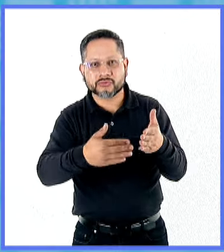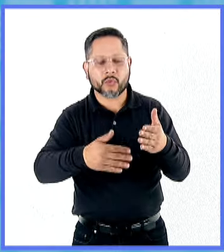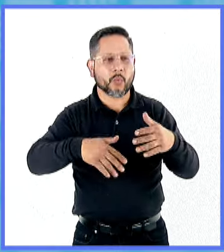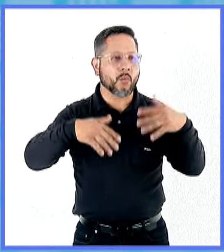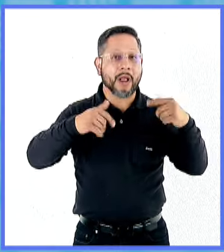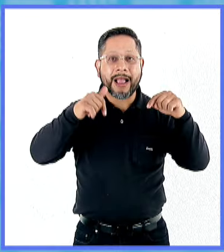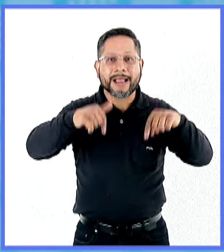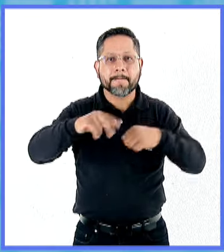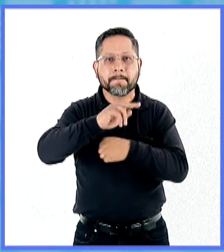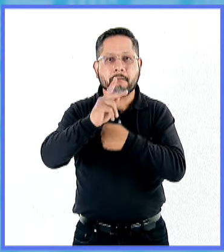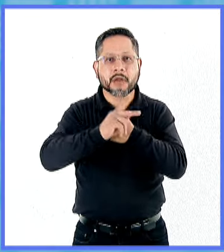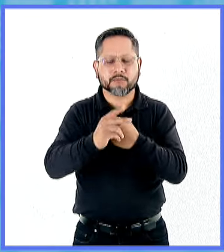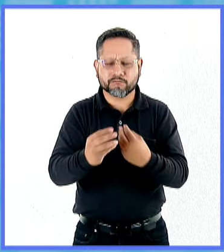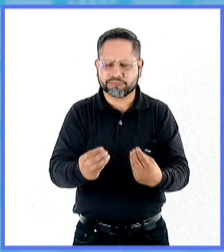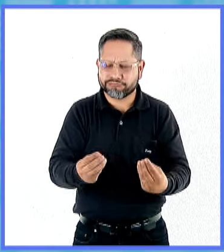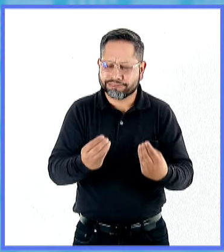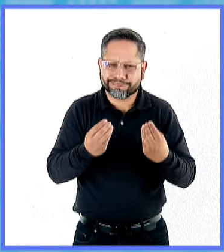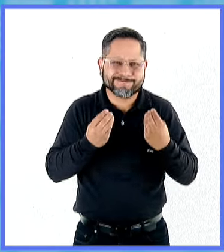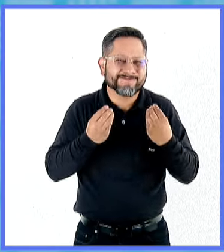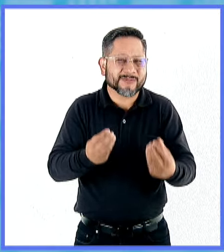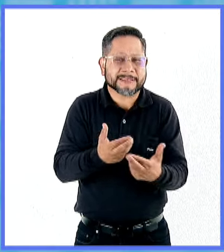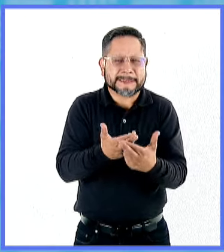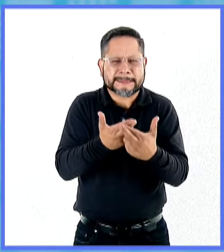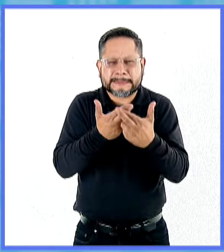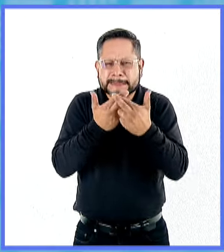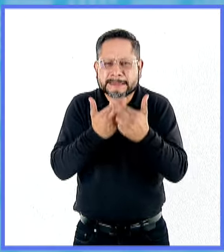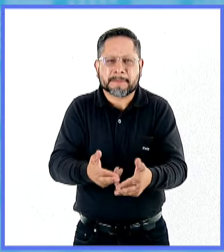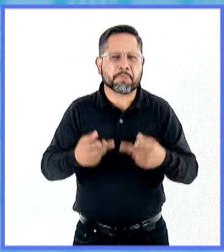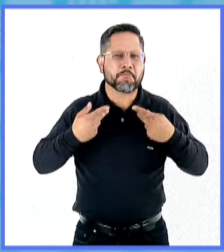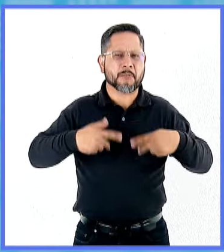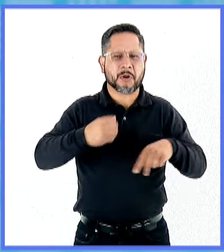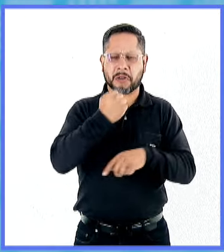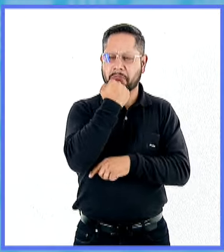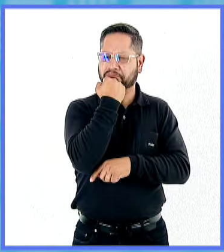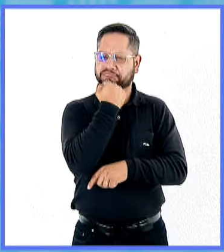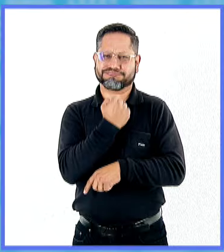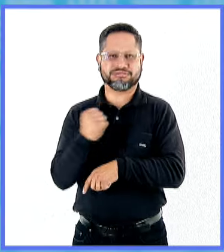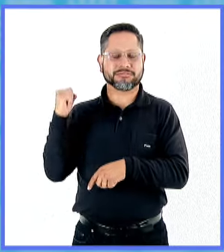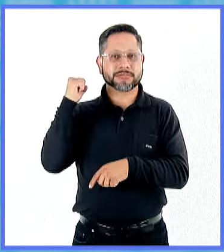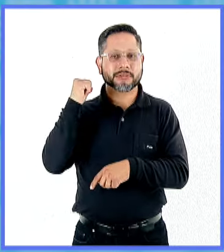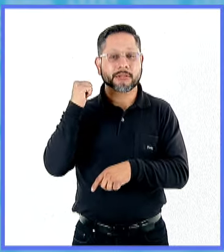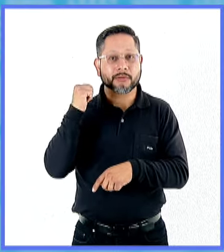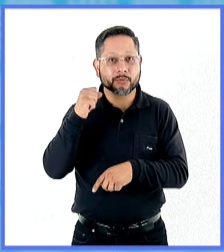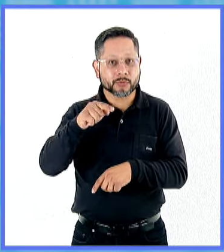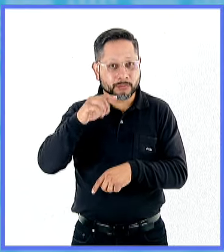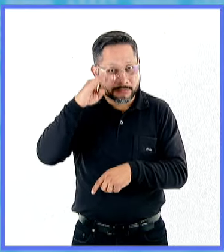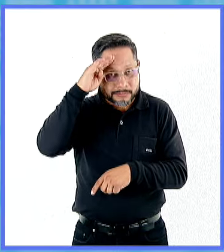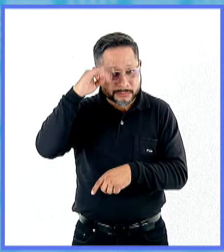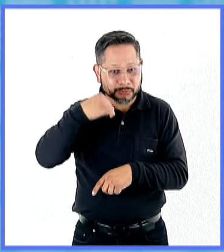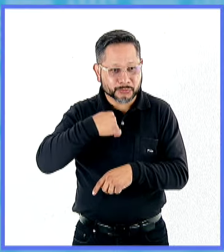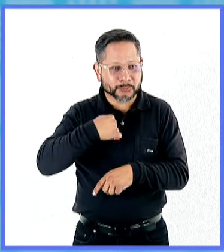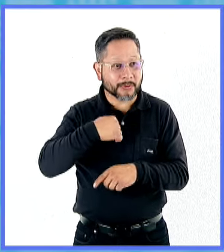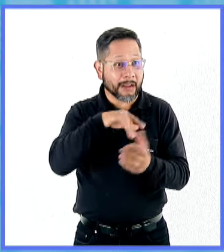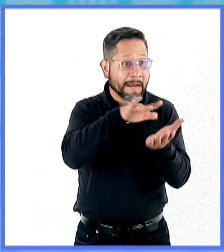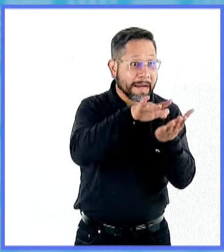Este es un país muy rico, de gente muy talentosa, y si alguien piensa que estoy hablando a favor de, no sé qué partidos,